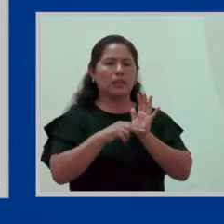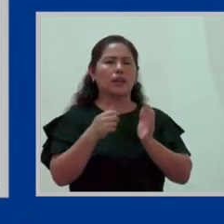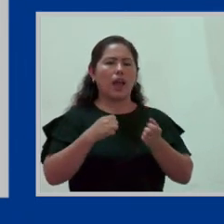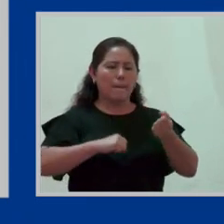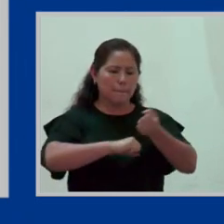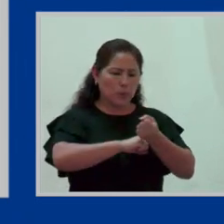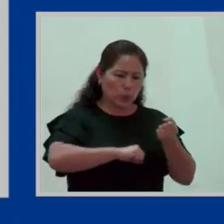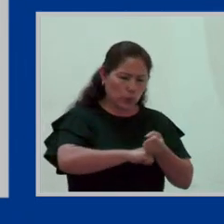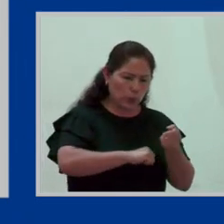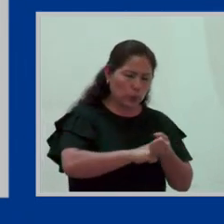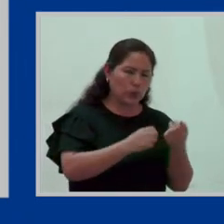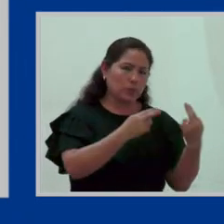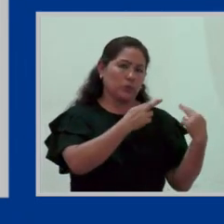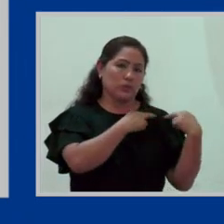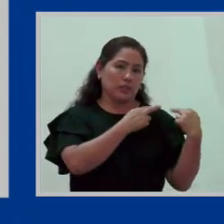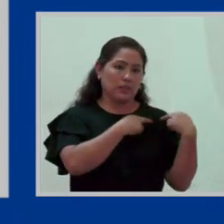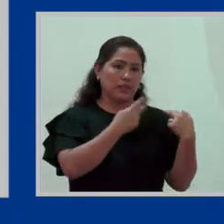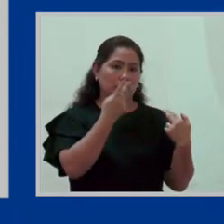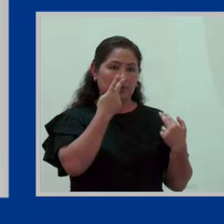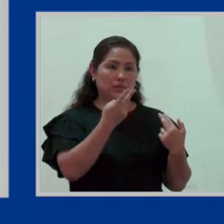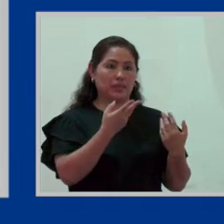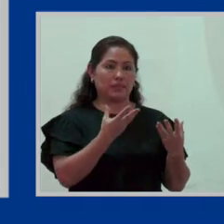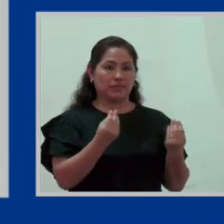corresponsabilidad realmente exista.